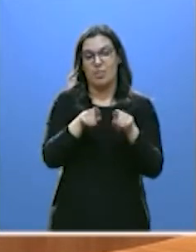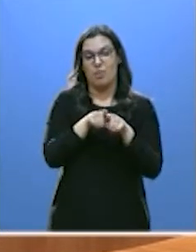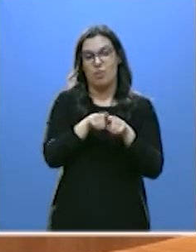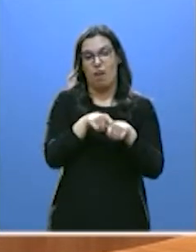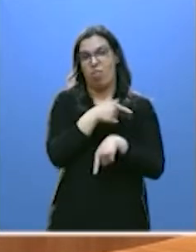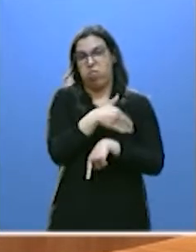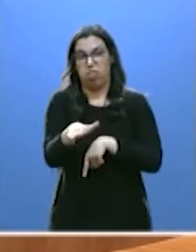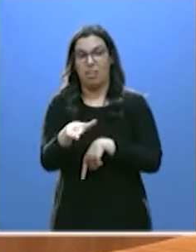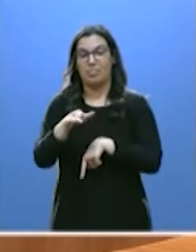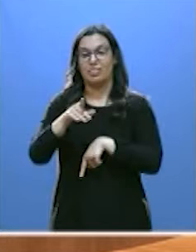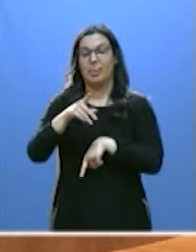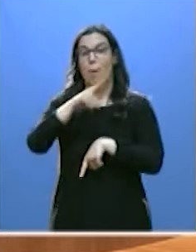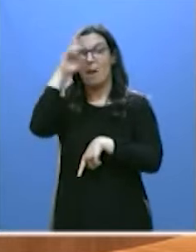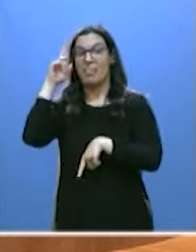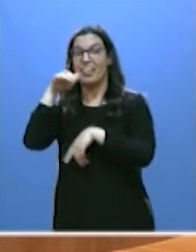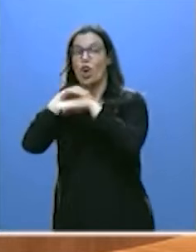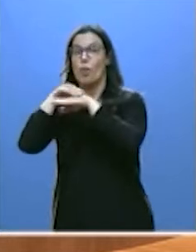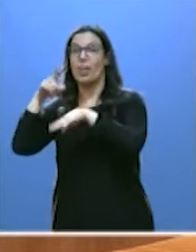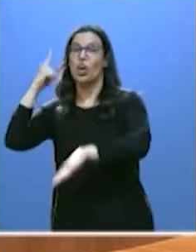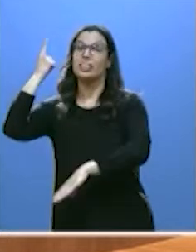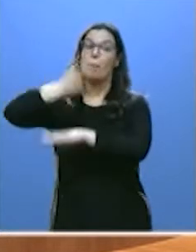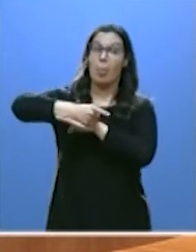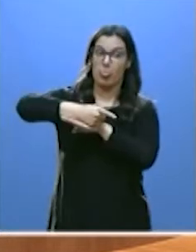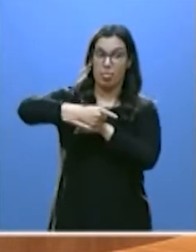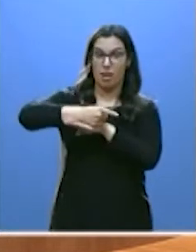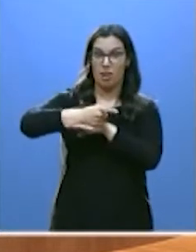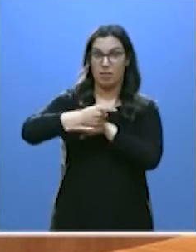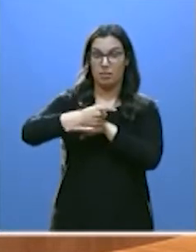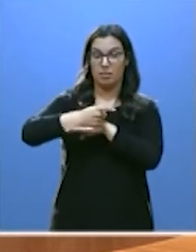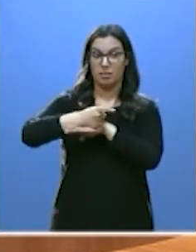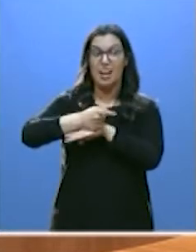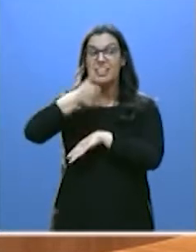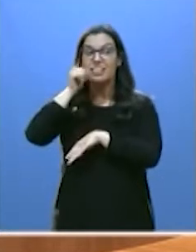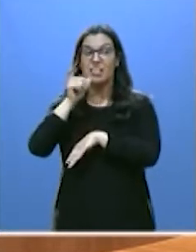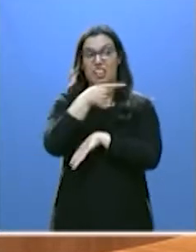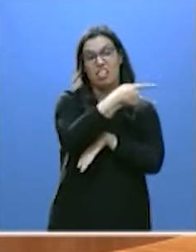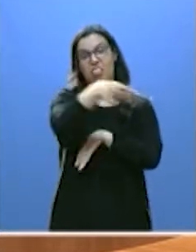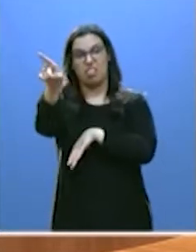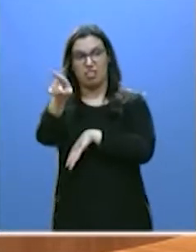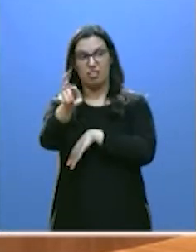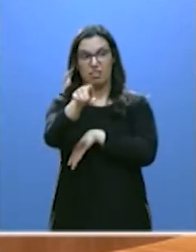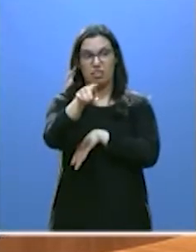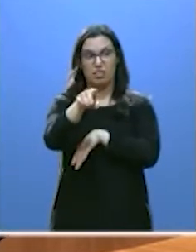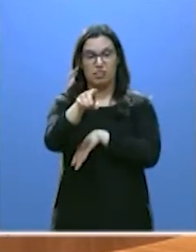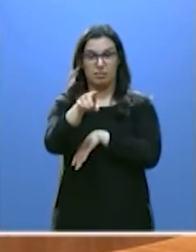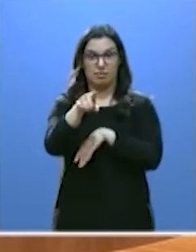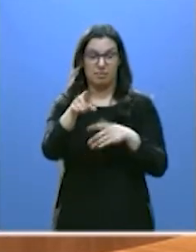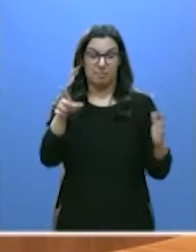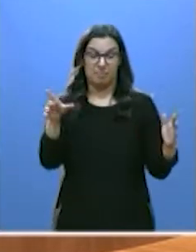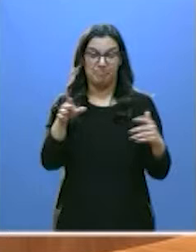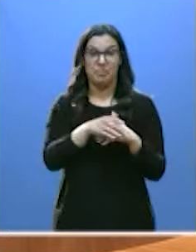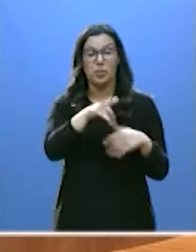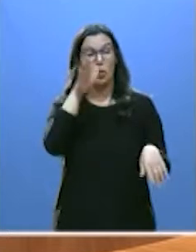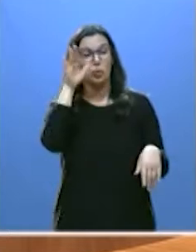por orden de Ferraz. Sánchez le ha traído al ronzal a esta moción. Después de escuchar su